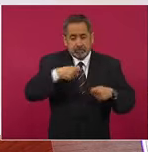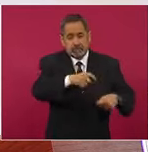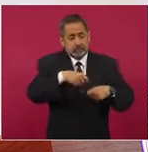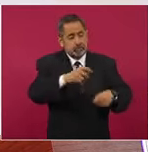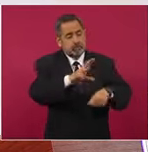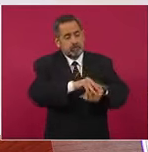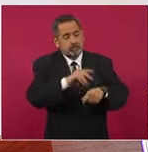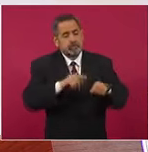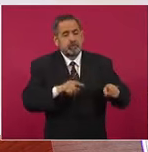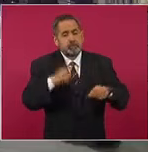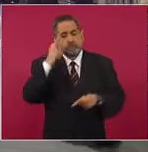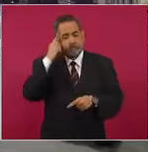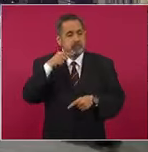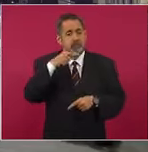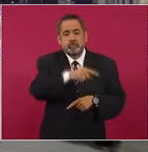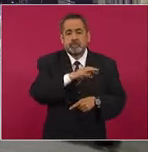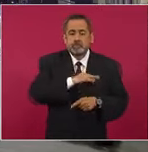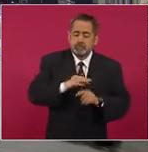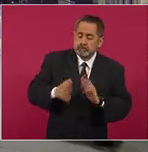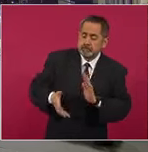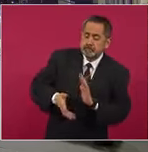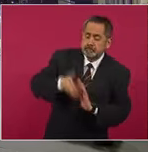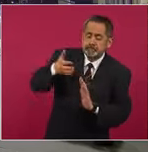para extraer material